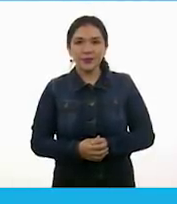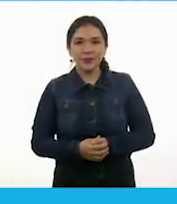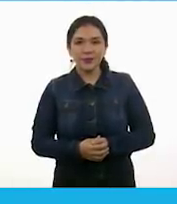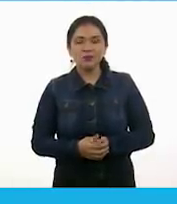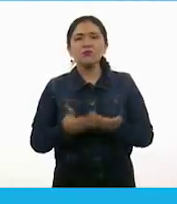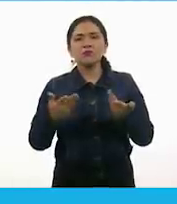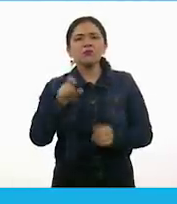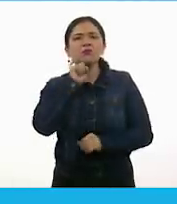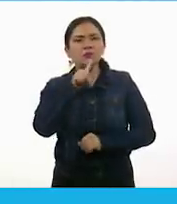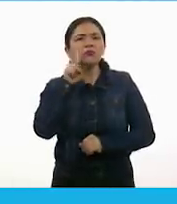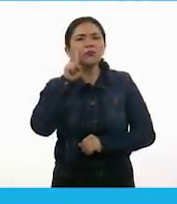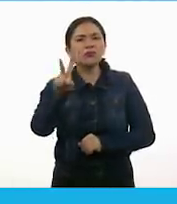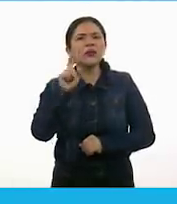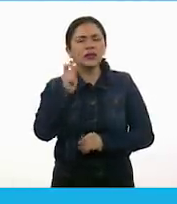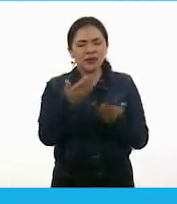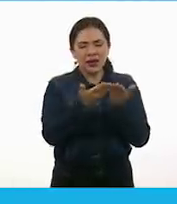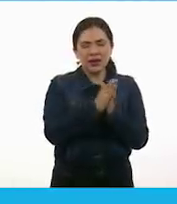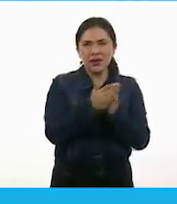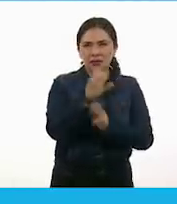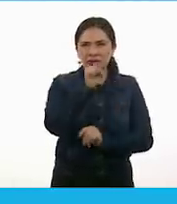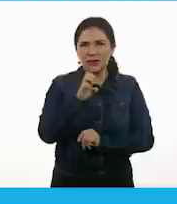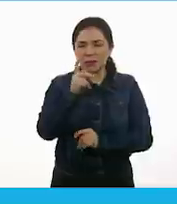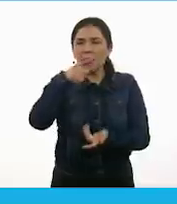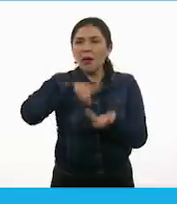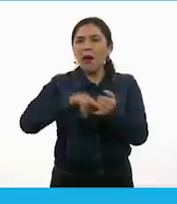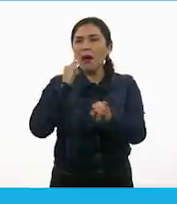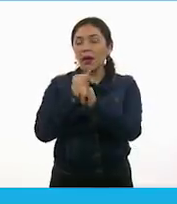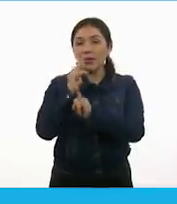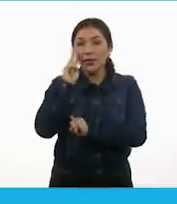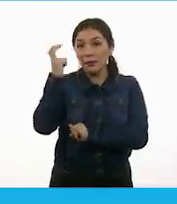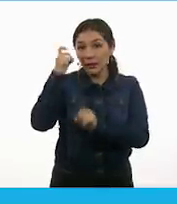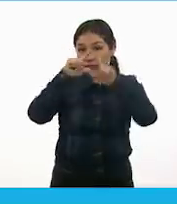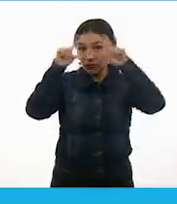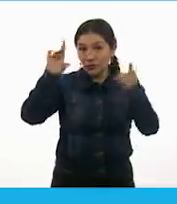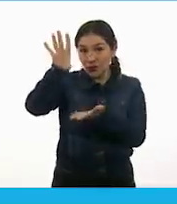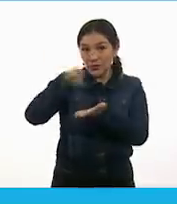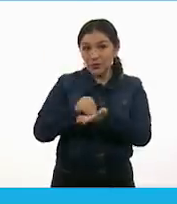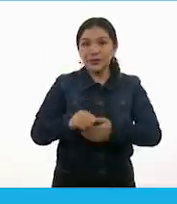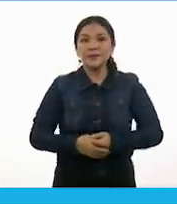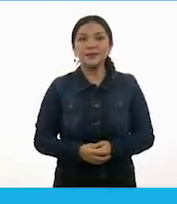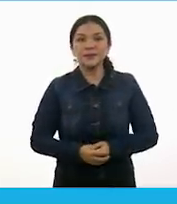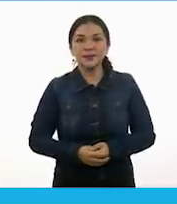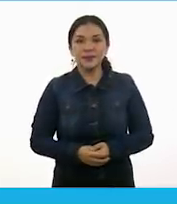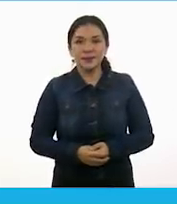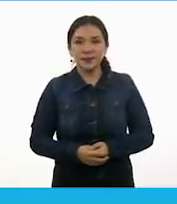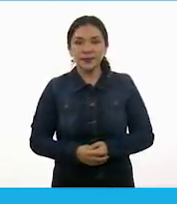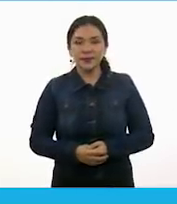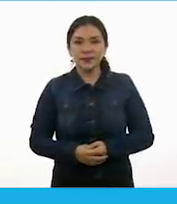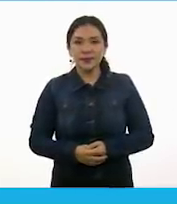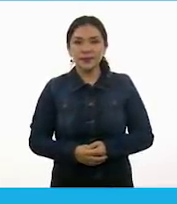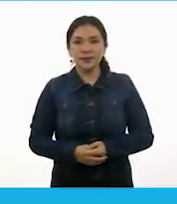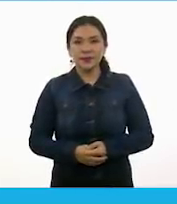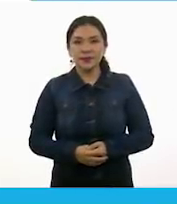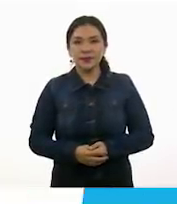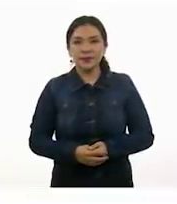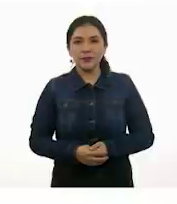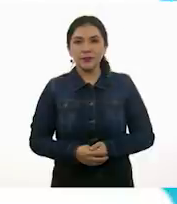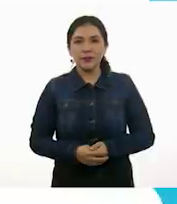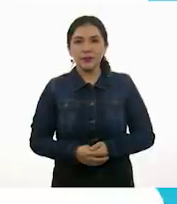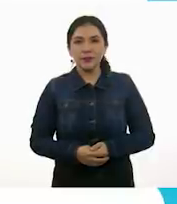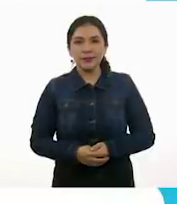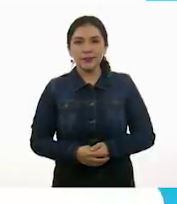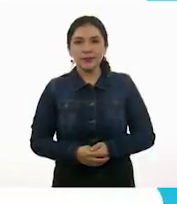También puedes encontrar los libros de texto en la página conaliteg.cep.gov.mx